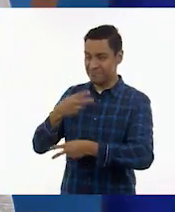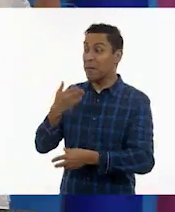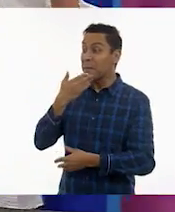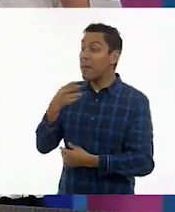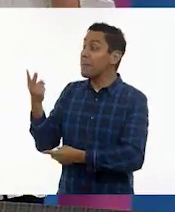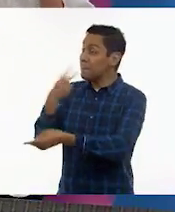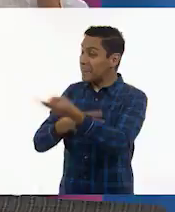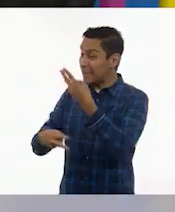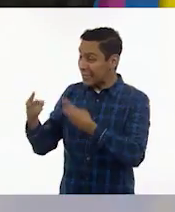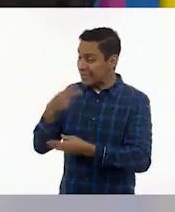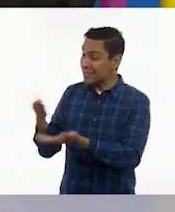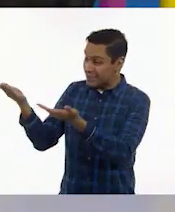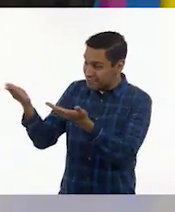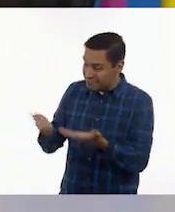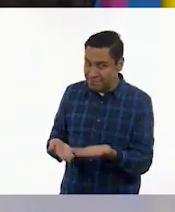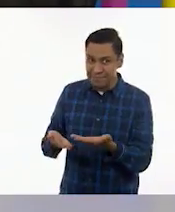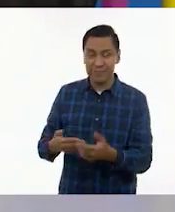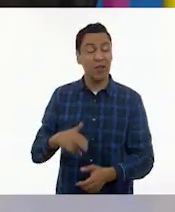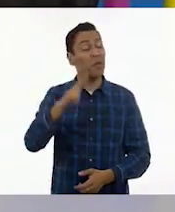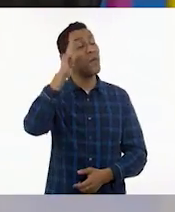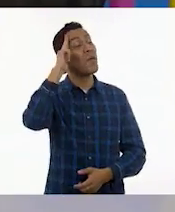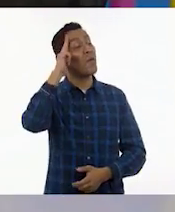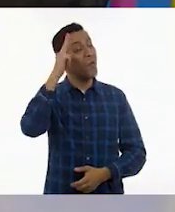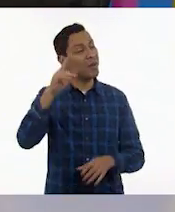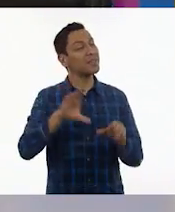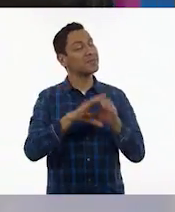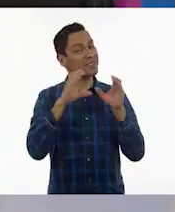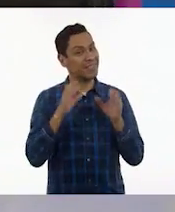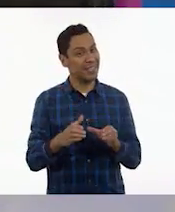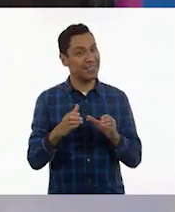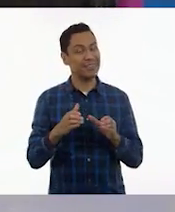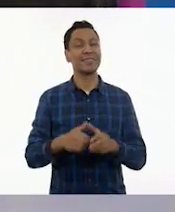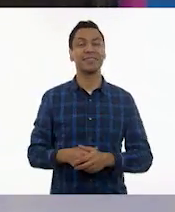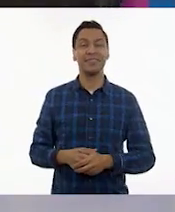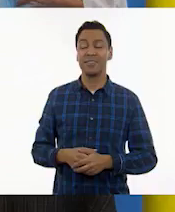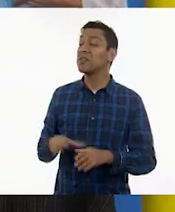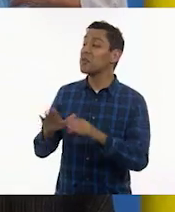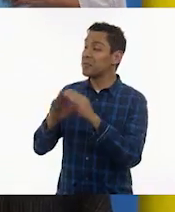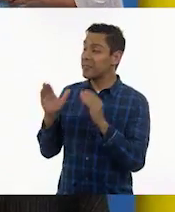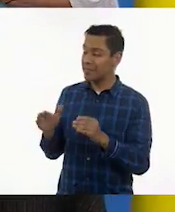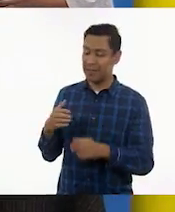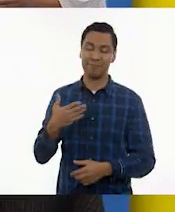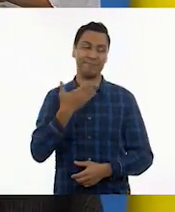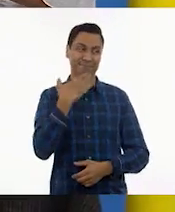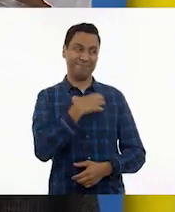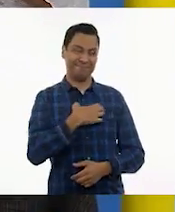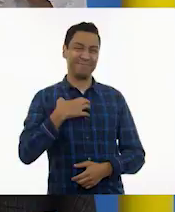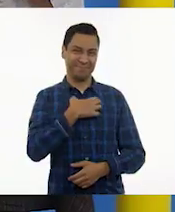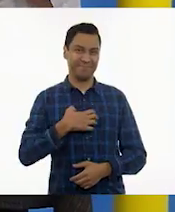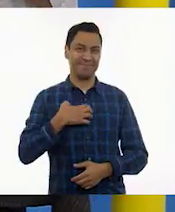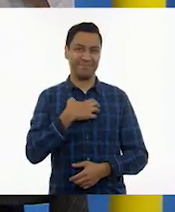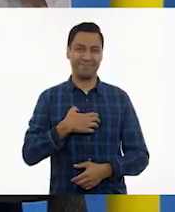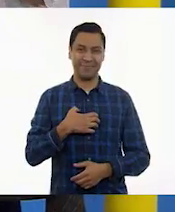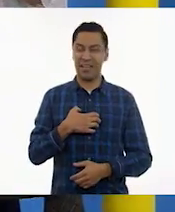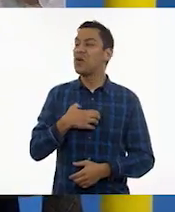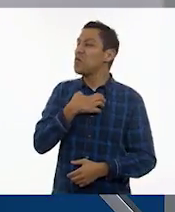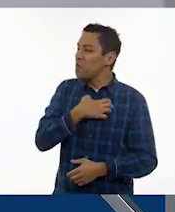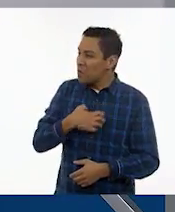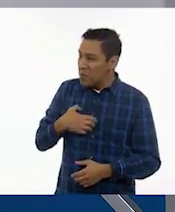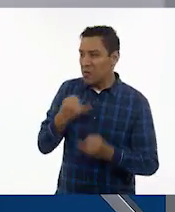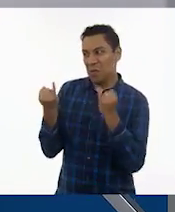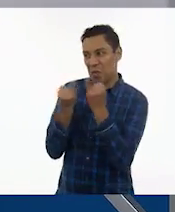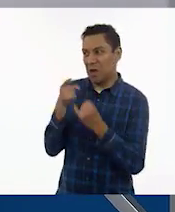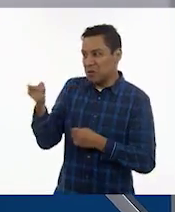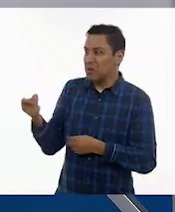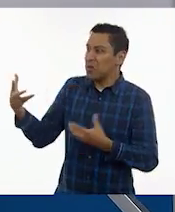Bienvenida. Hola, ¿qué tal? Hola, hola, Itzel, ¿cómo estás? Muy bien. contenta de tenerla aquí. Yo